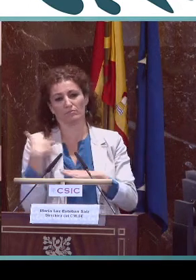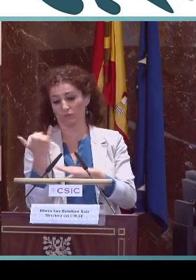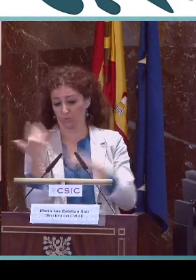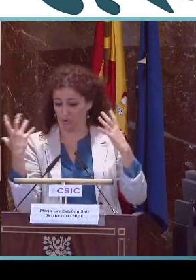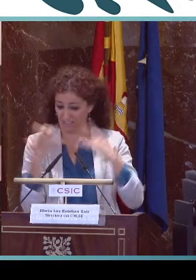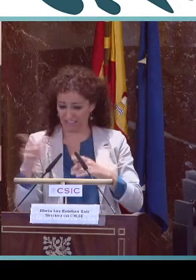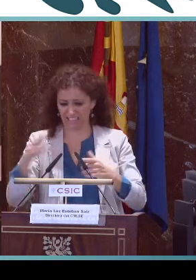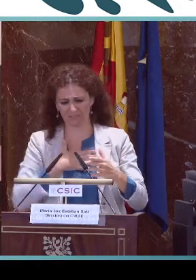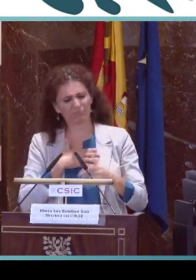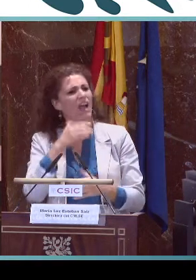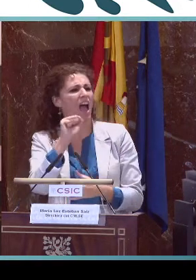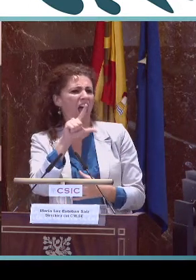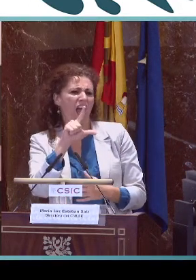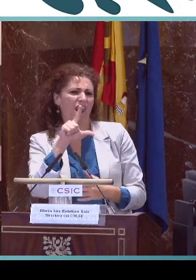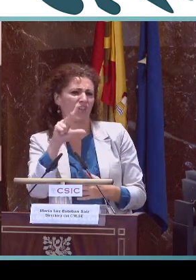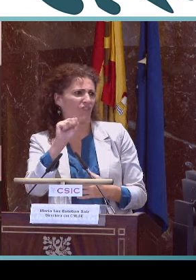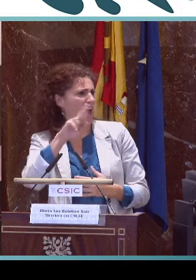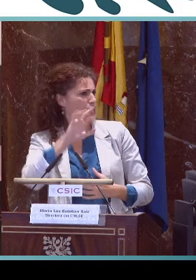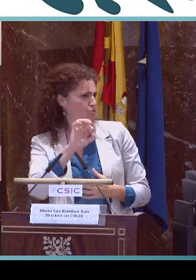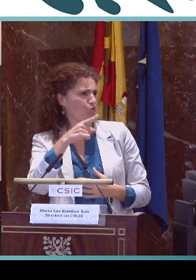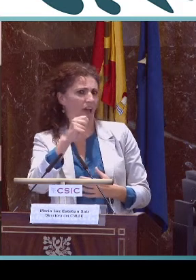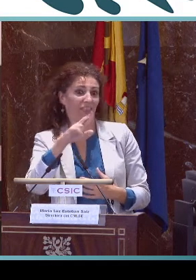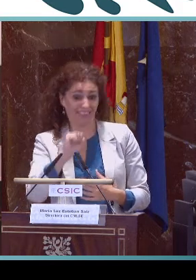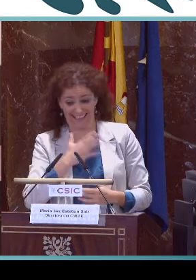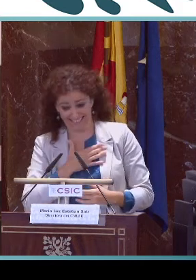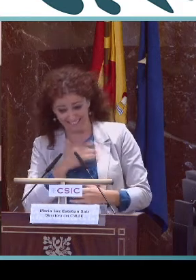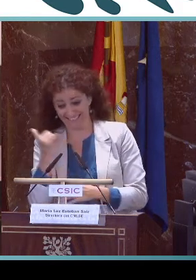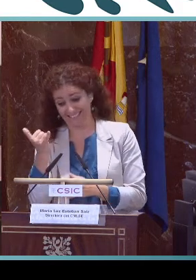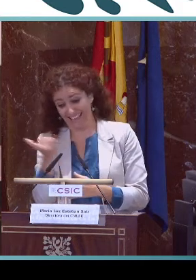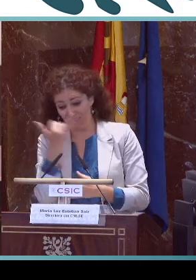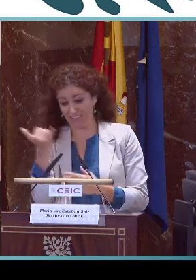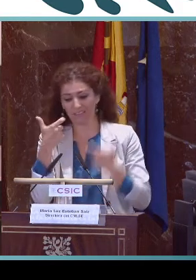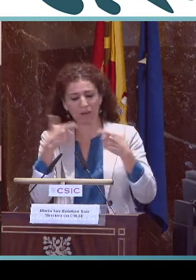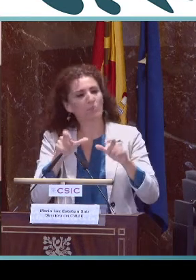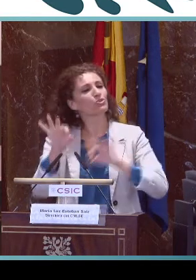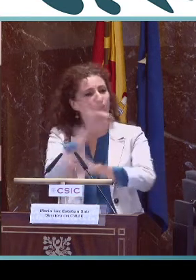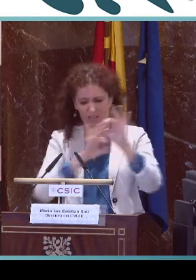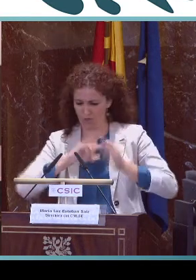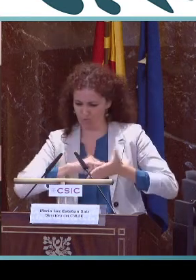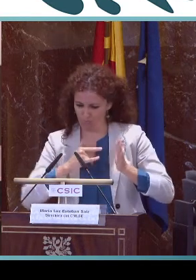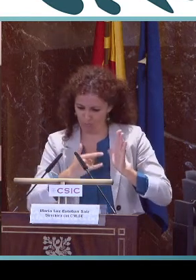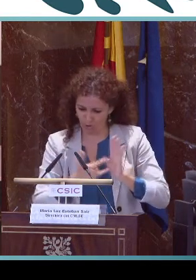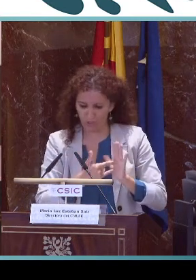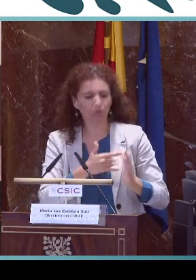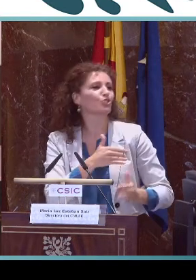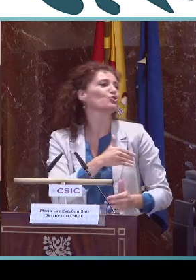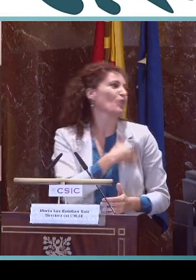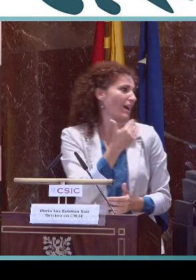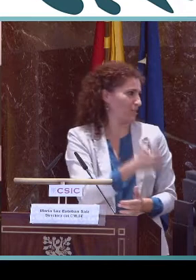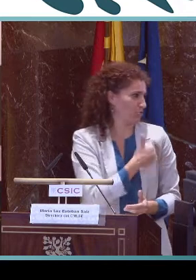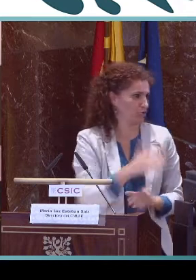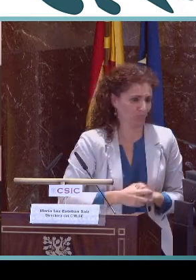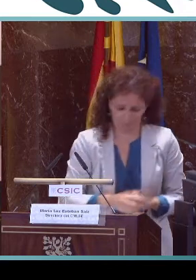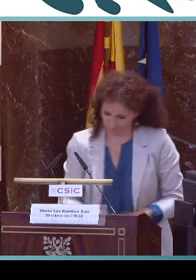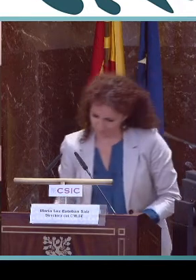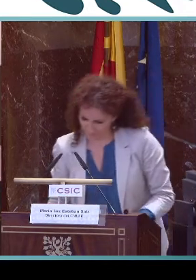coordinador del área de Política Lingüística de la Fundación CNSE, y presentada por Álvaro García, jefe del Departamento de Adenación y